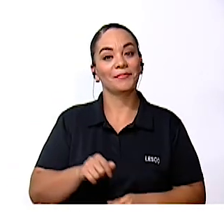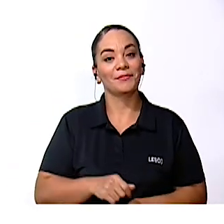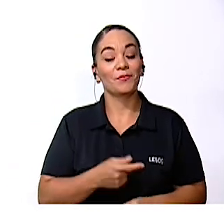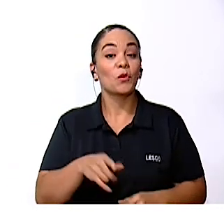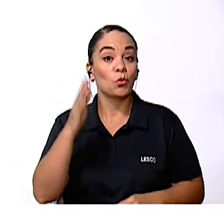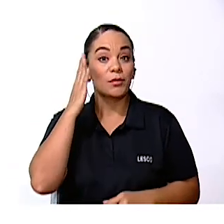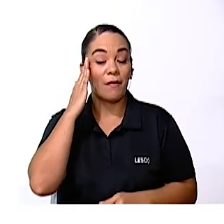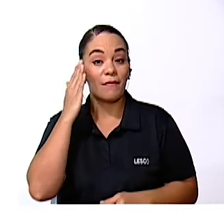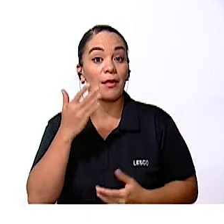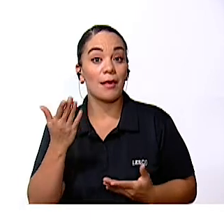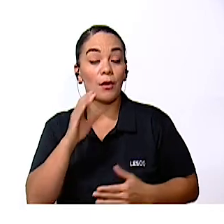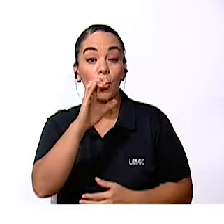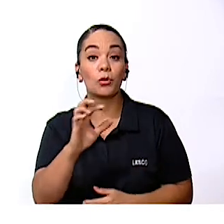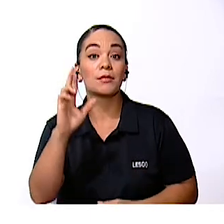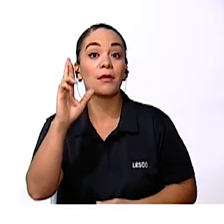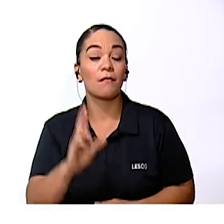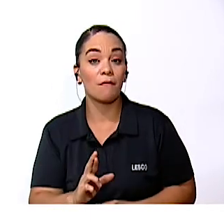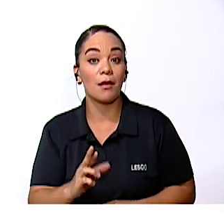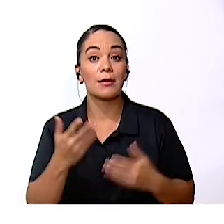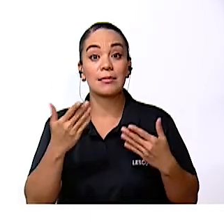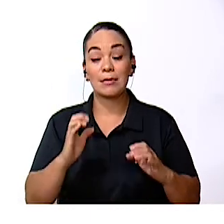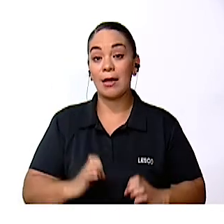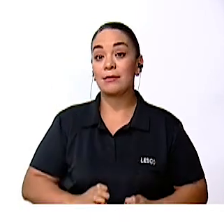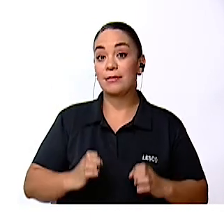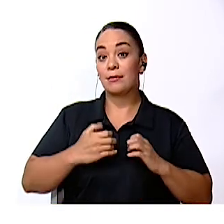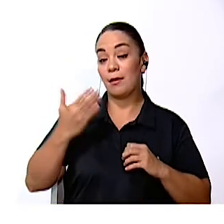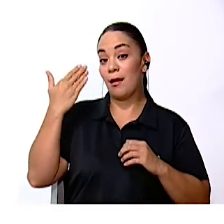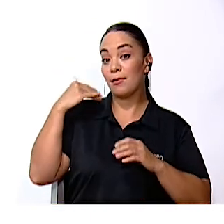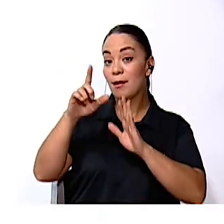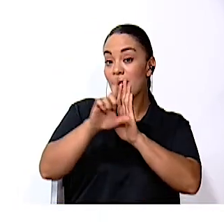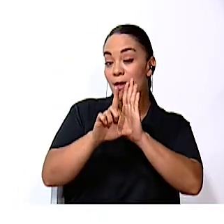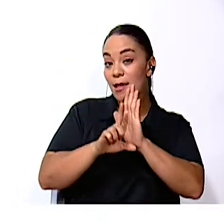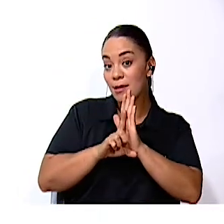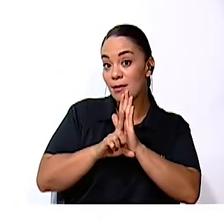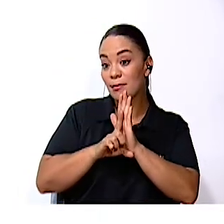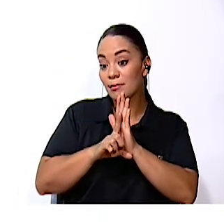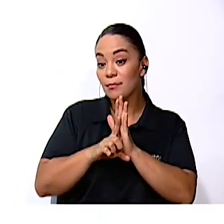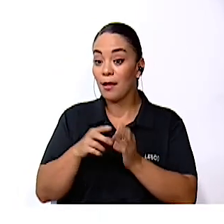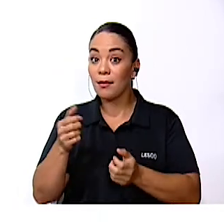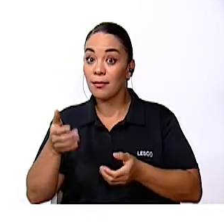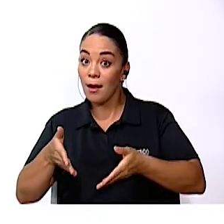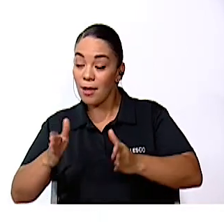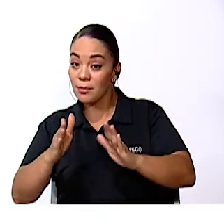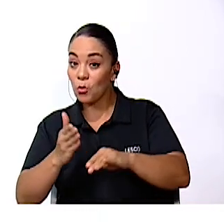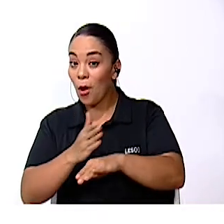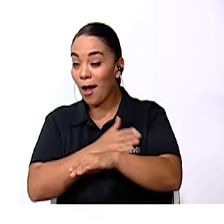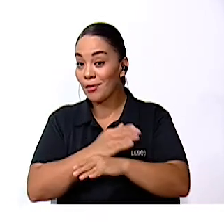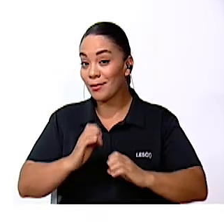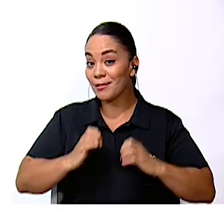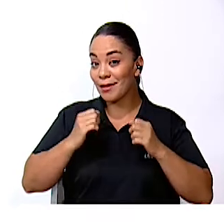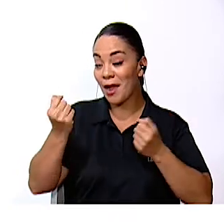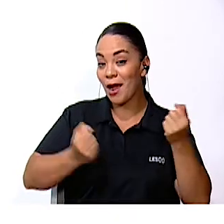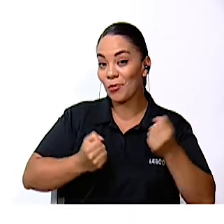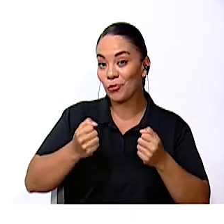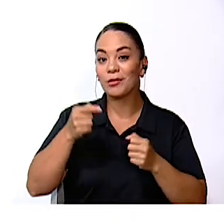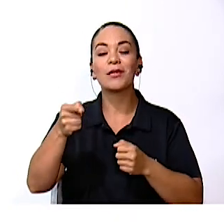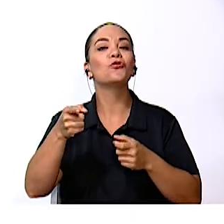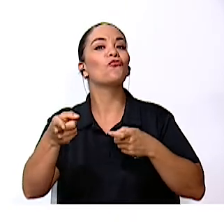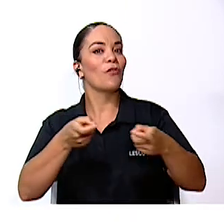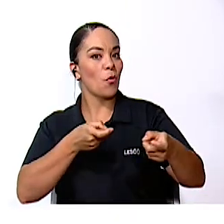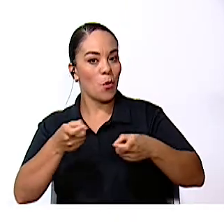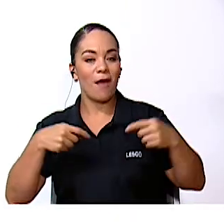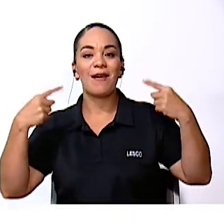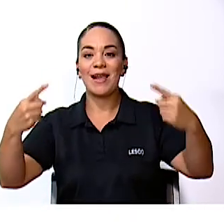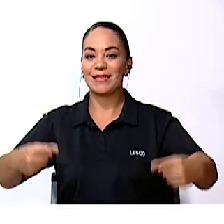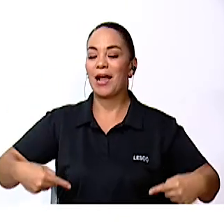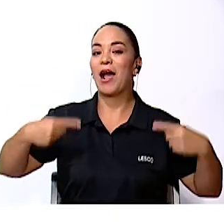Sabía que en Costa Rica Ya existían leyes de tránsito Antes de que existieran carros Son las que regulaban a las carreteras